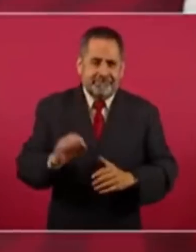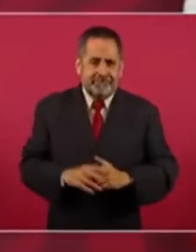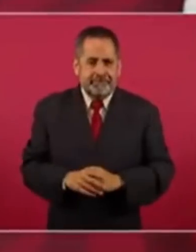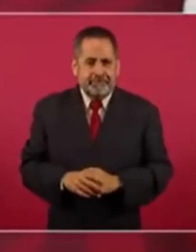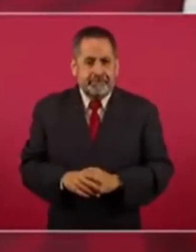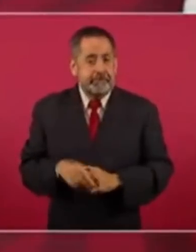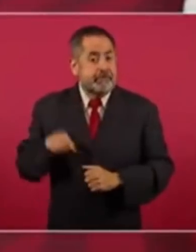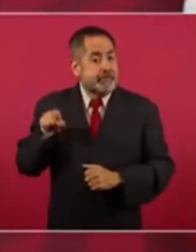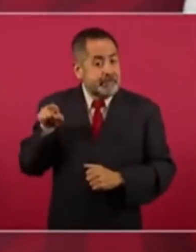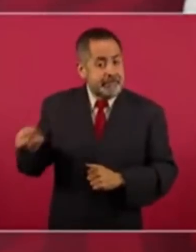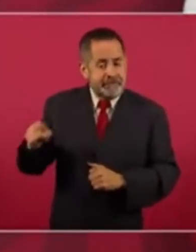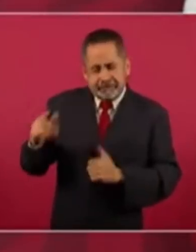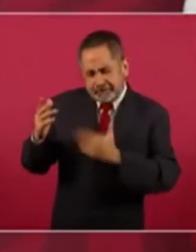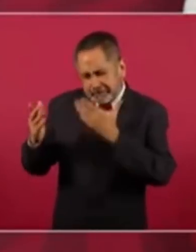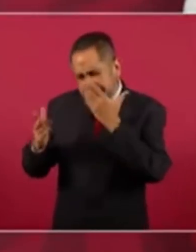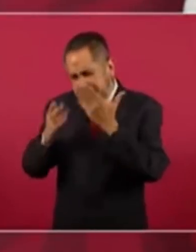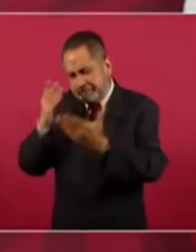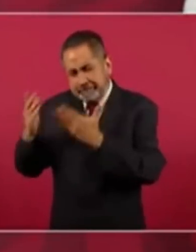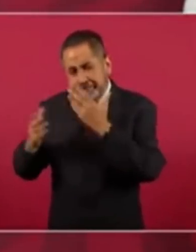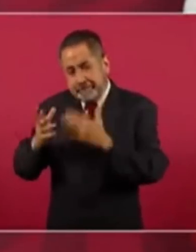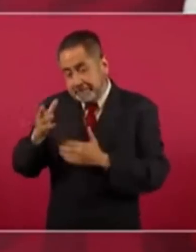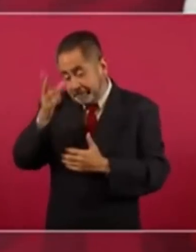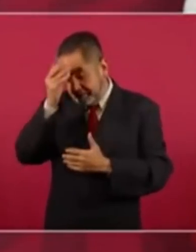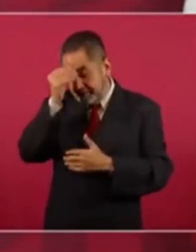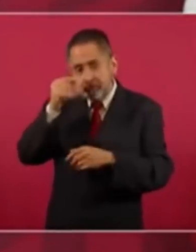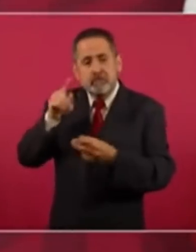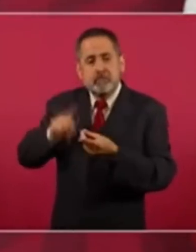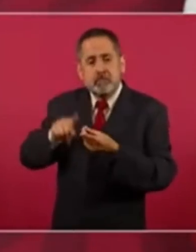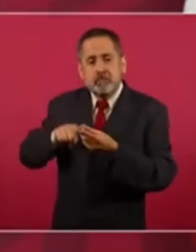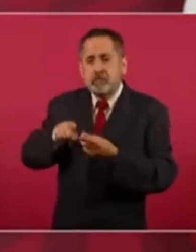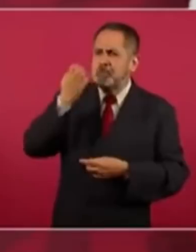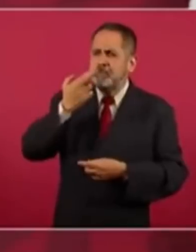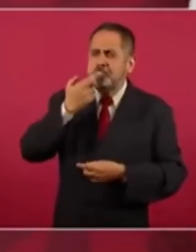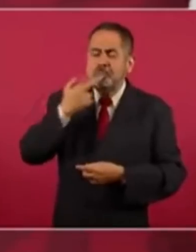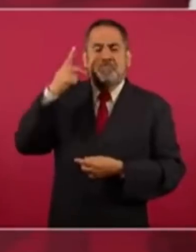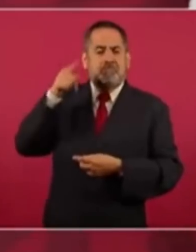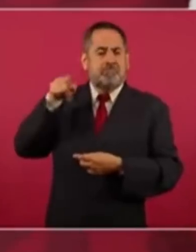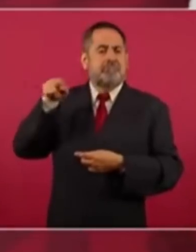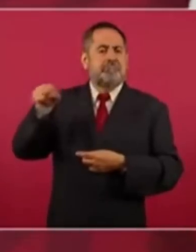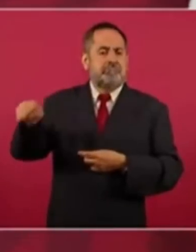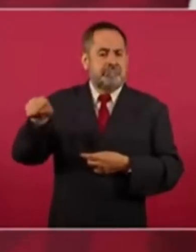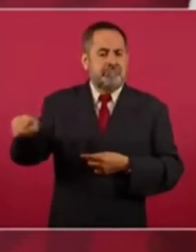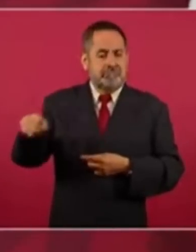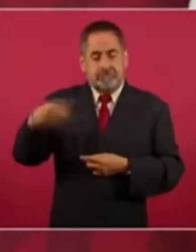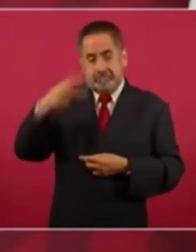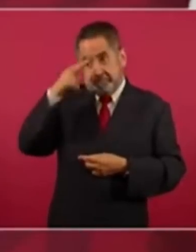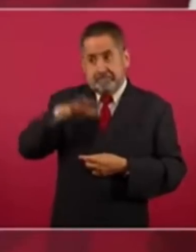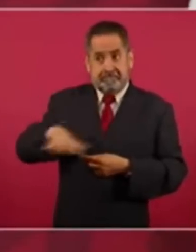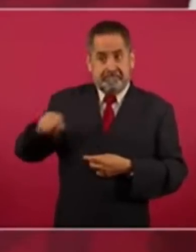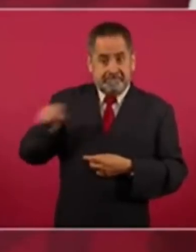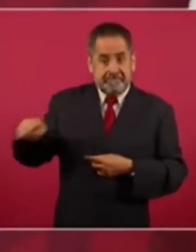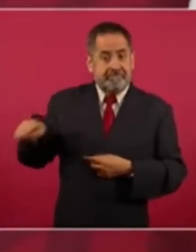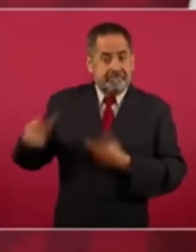se formó en una de las mejores escuelas de México,